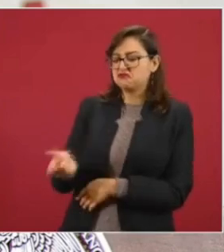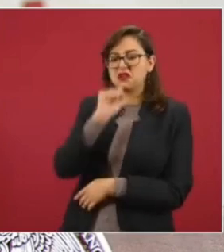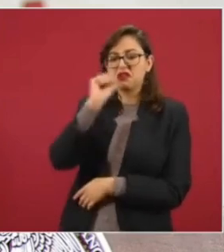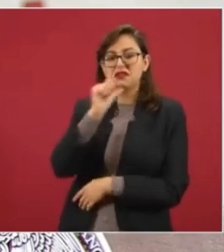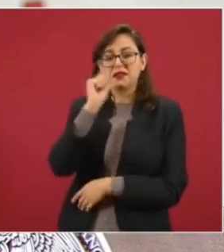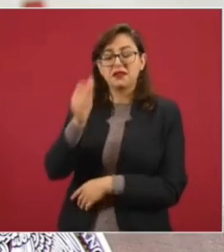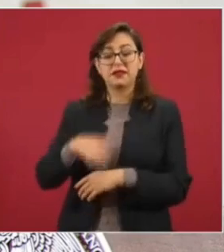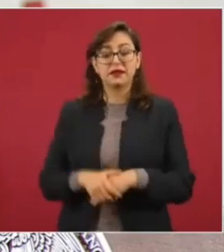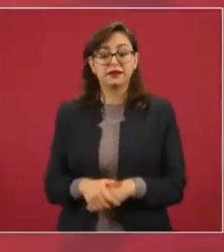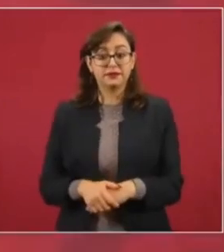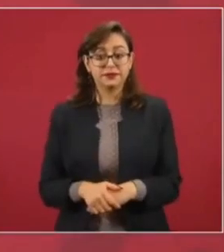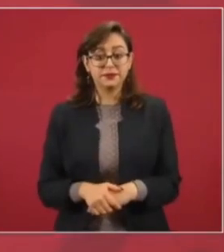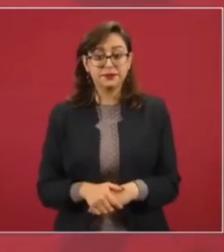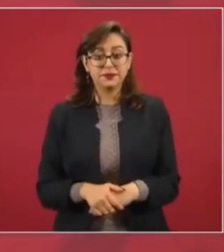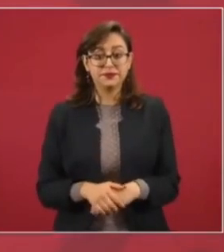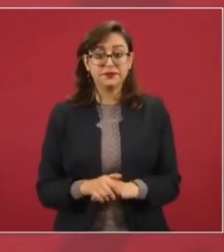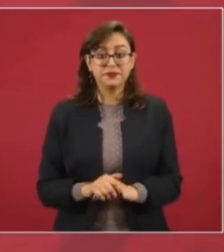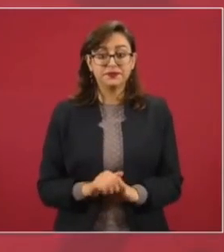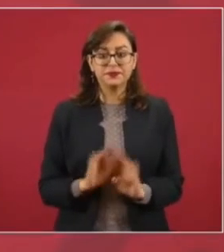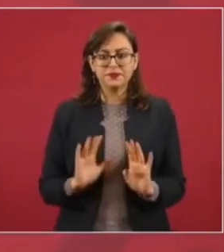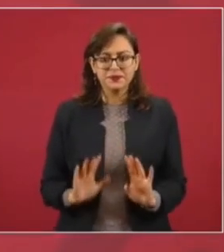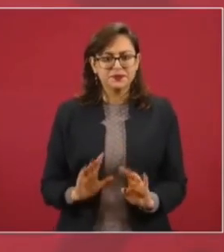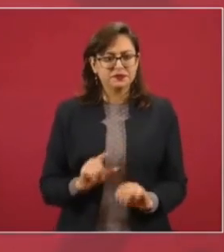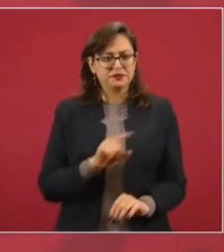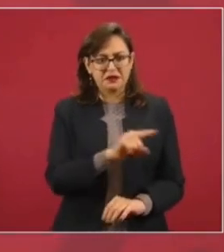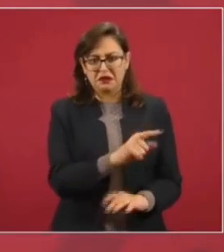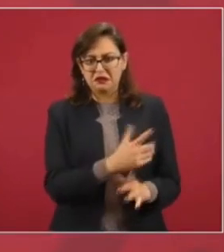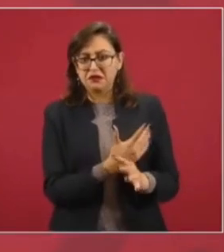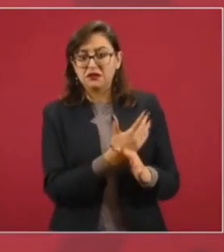creo que dijo, si ofrece disculpa